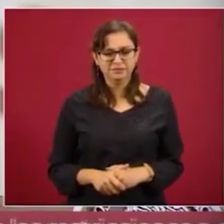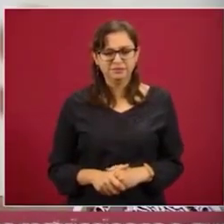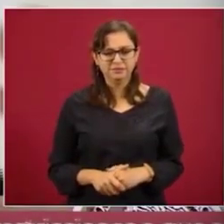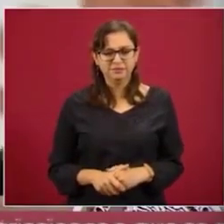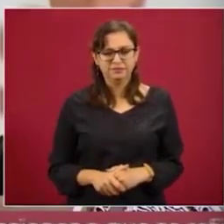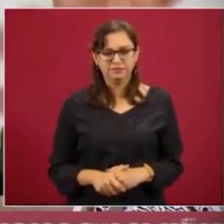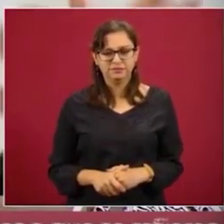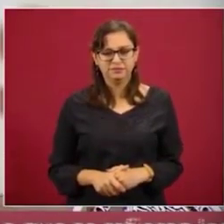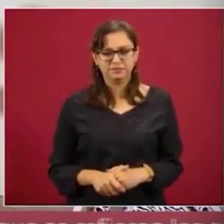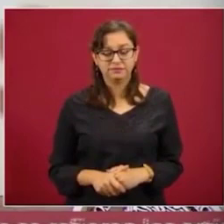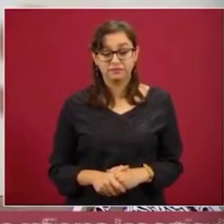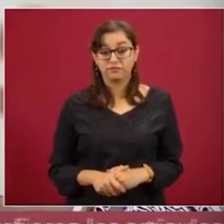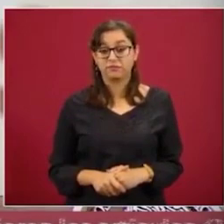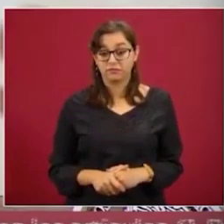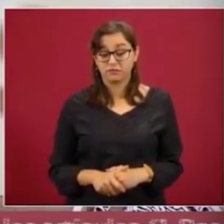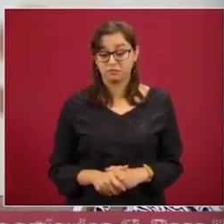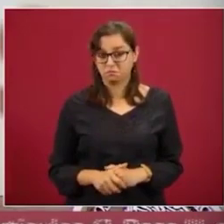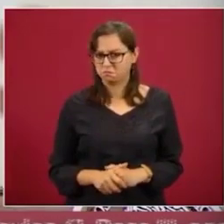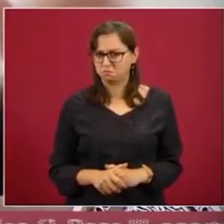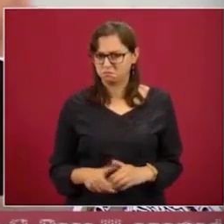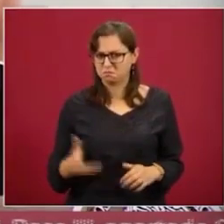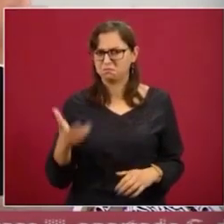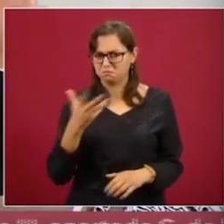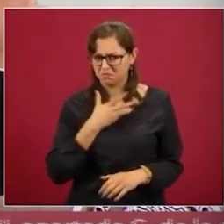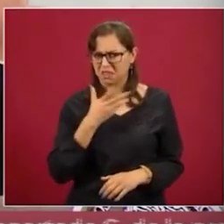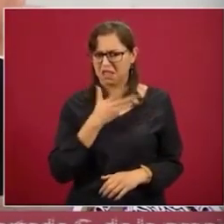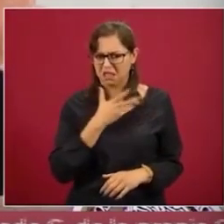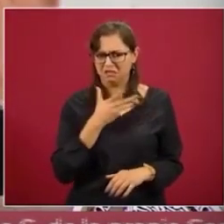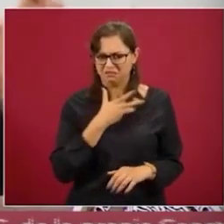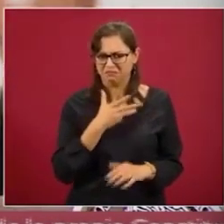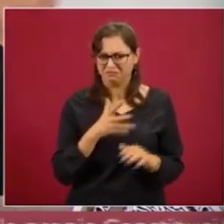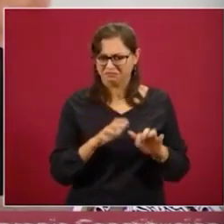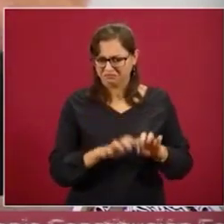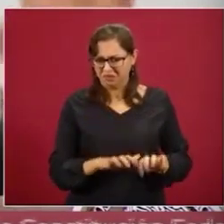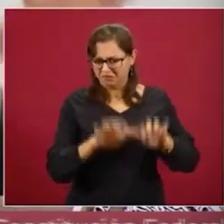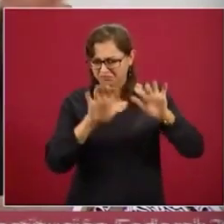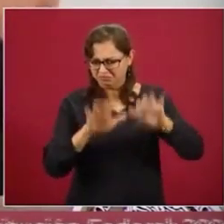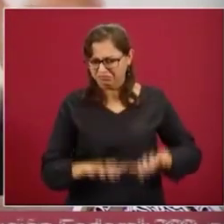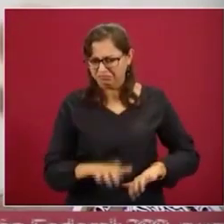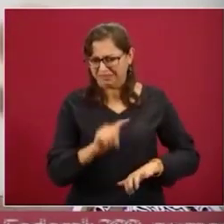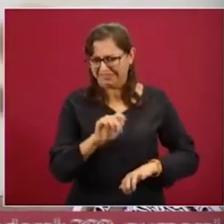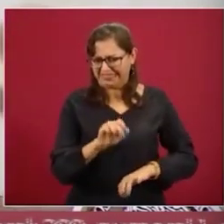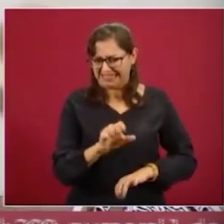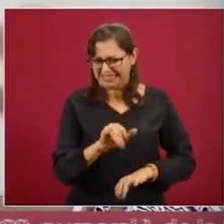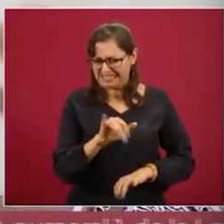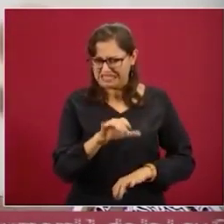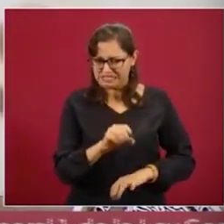Hay tesis, hay libros publicados sobre esto.